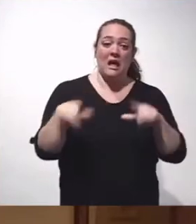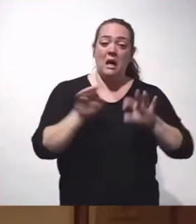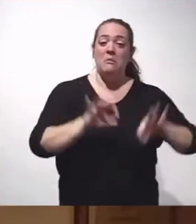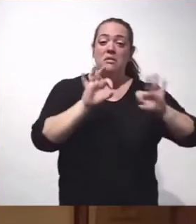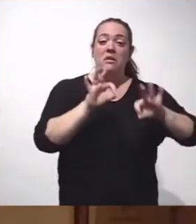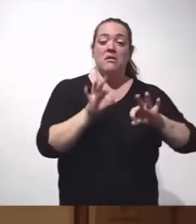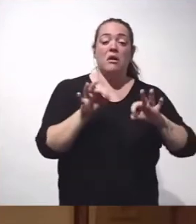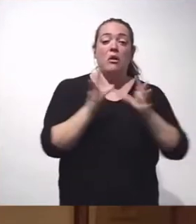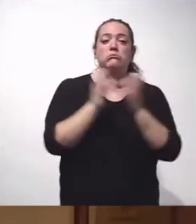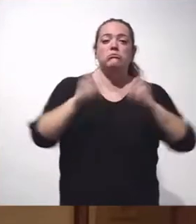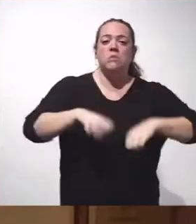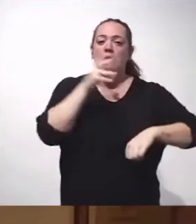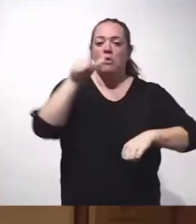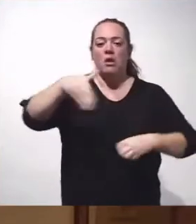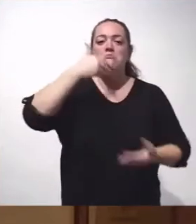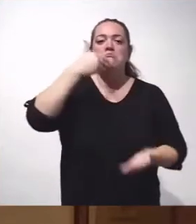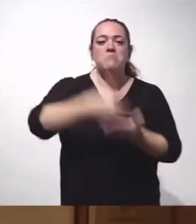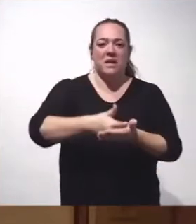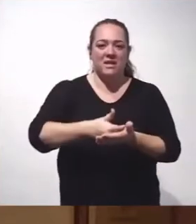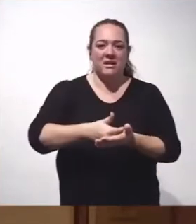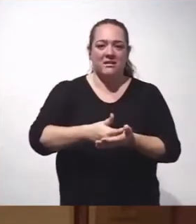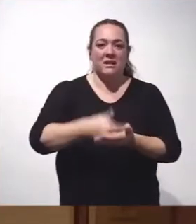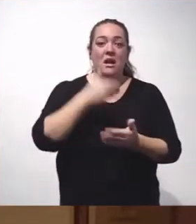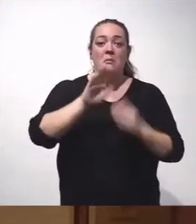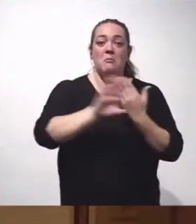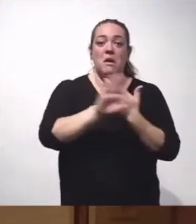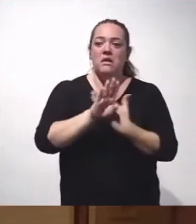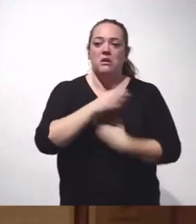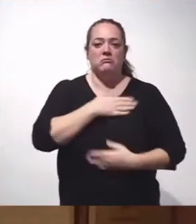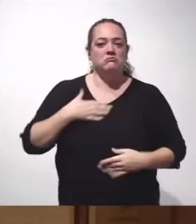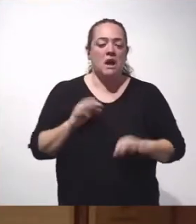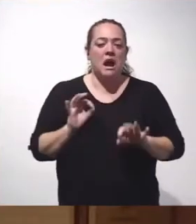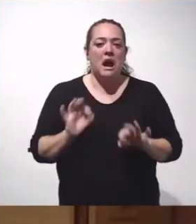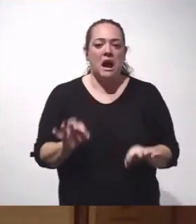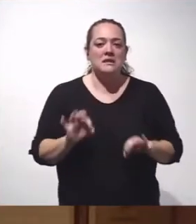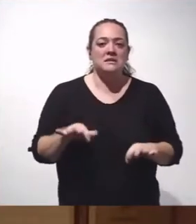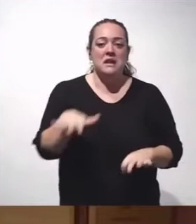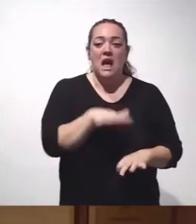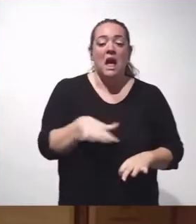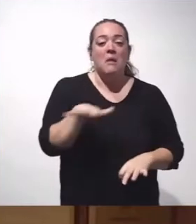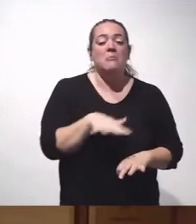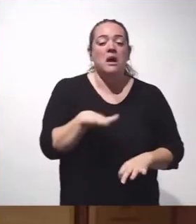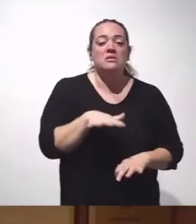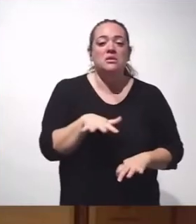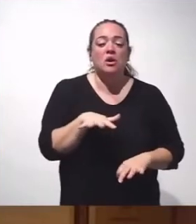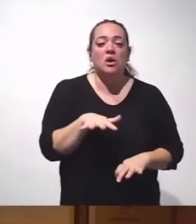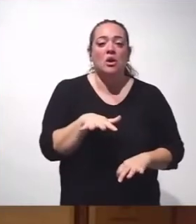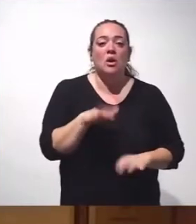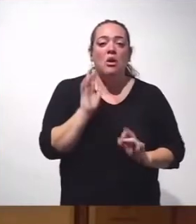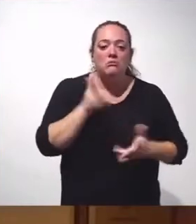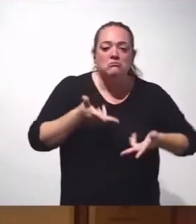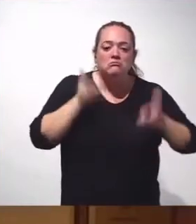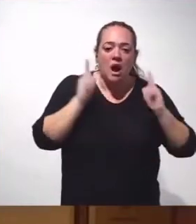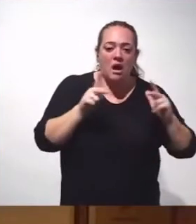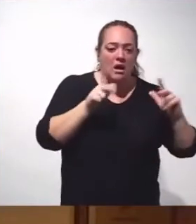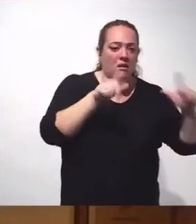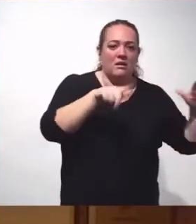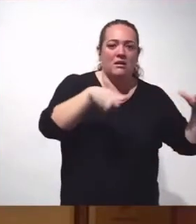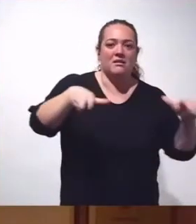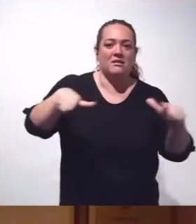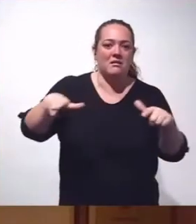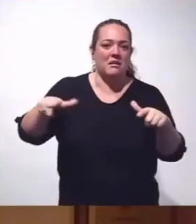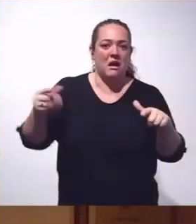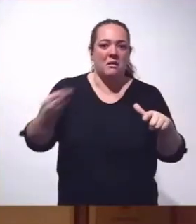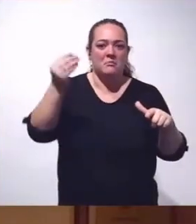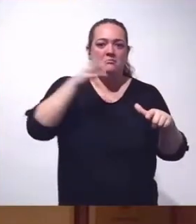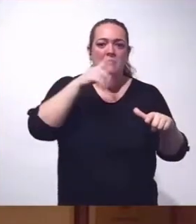consensuados porque nos han pedido, porque así también lo quieren los vecinos, un espacio que tiene mayor disponibilidad habitacional, que tiene mayores